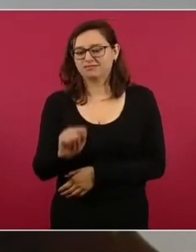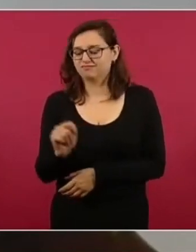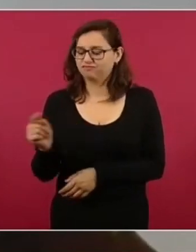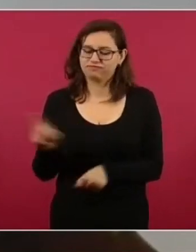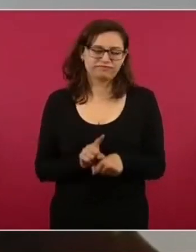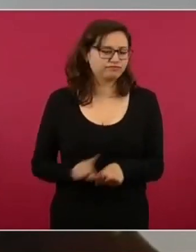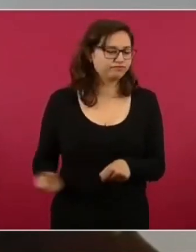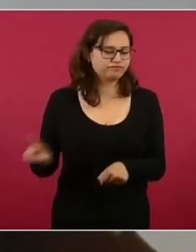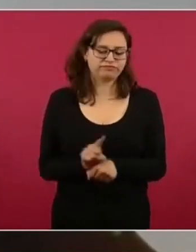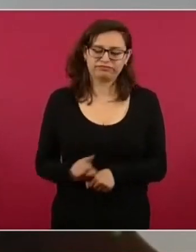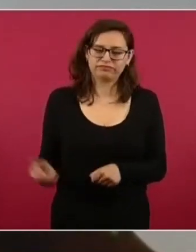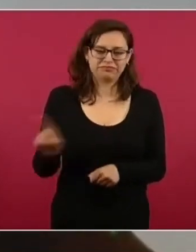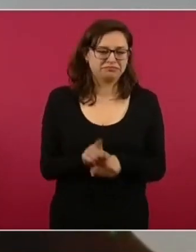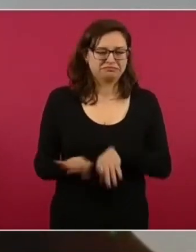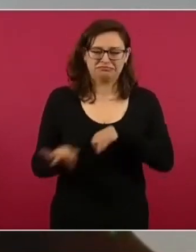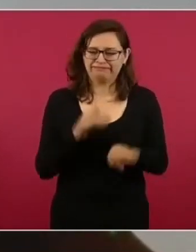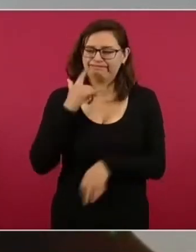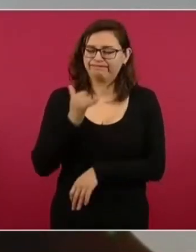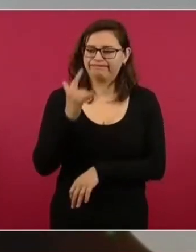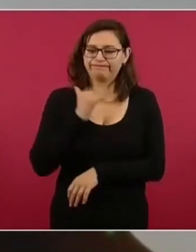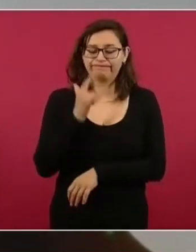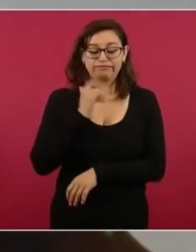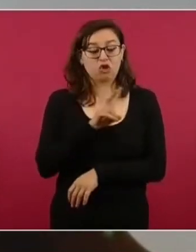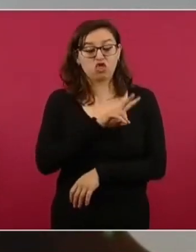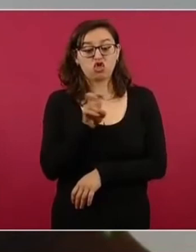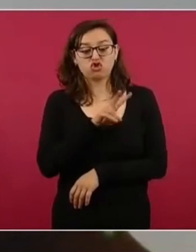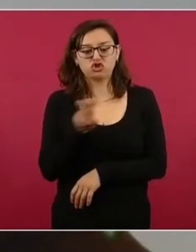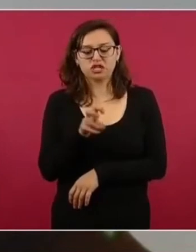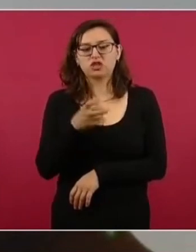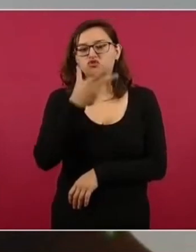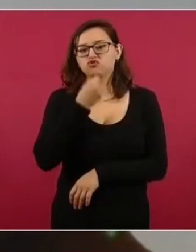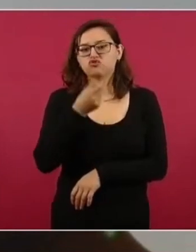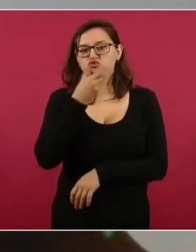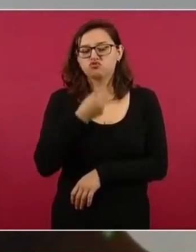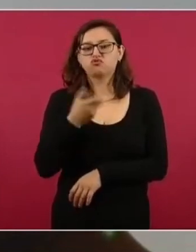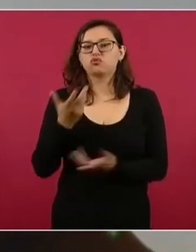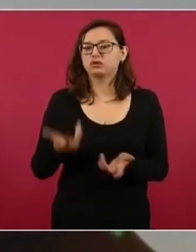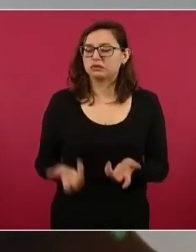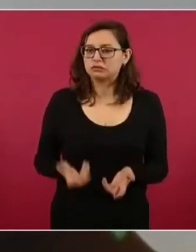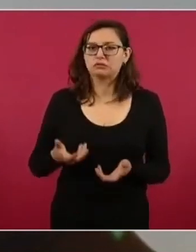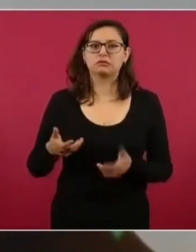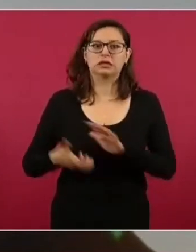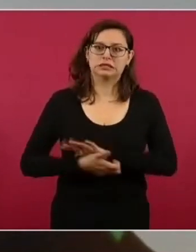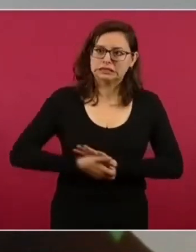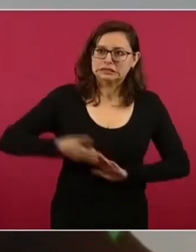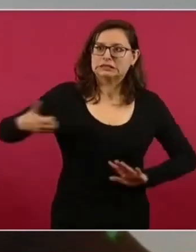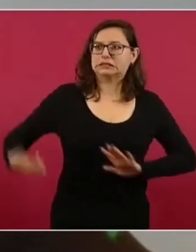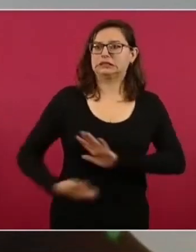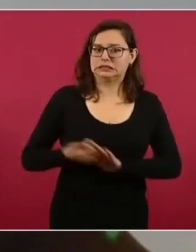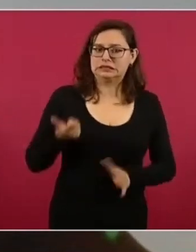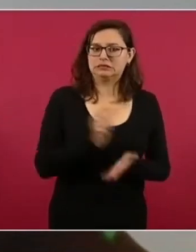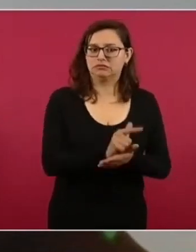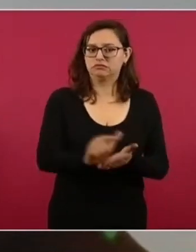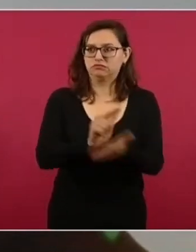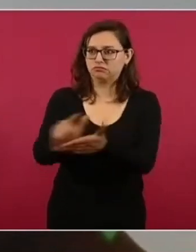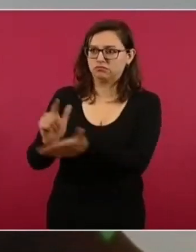lo que da con muchos elementos, más de 200 compañeros y maquinaria pesada y, por supuesto, con el